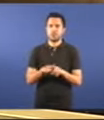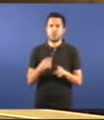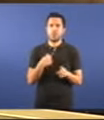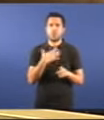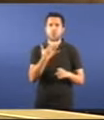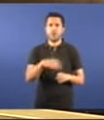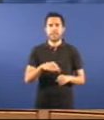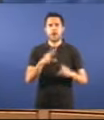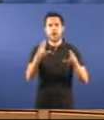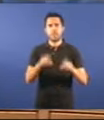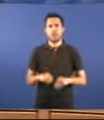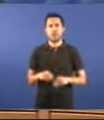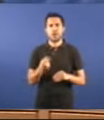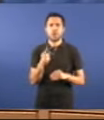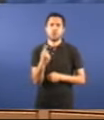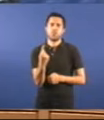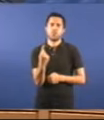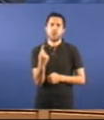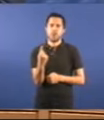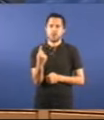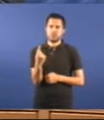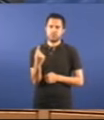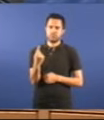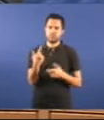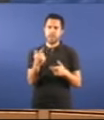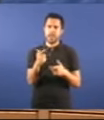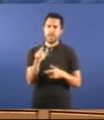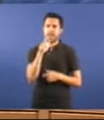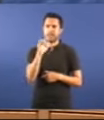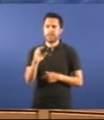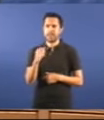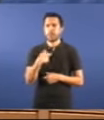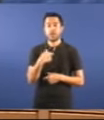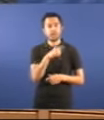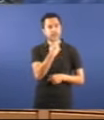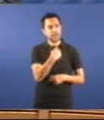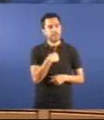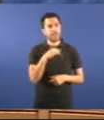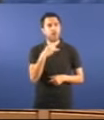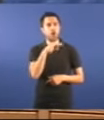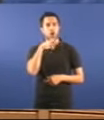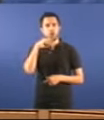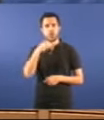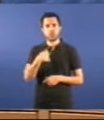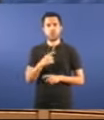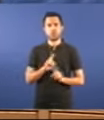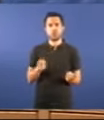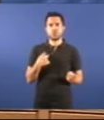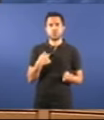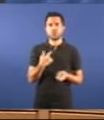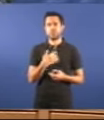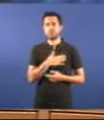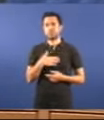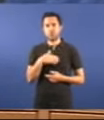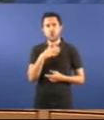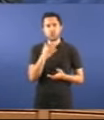metade do número de hectáreas ardidas e se vostede me dice estou contento non, plenamente insatisfeito e plenamente preocupado